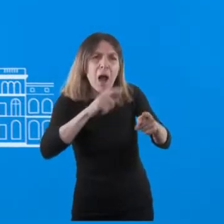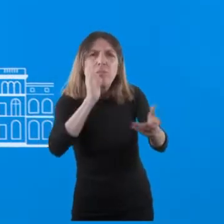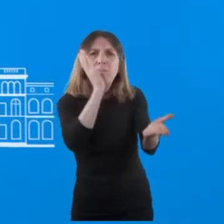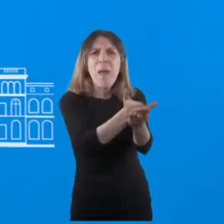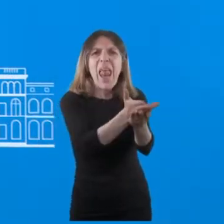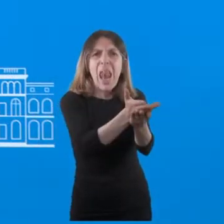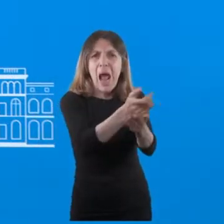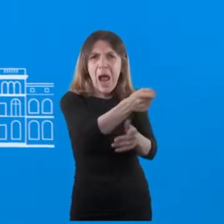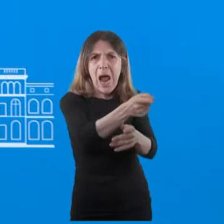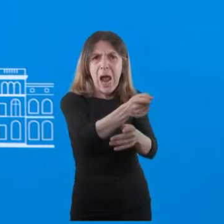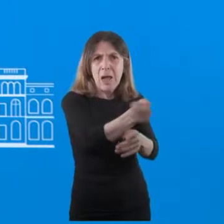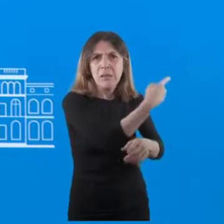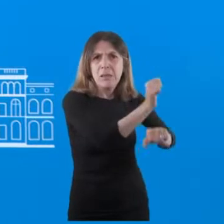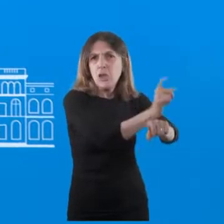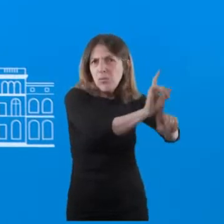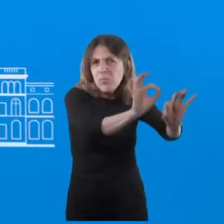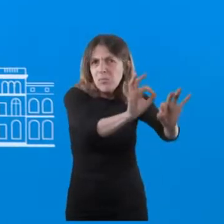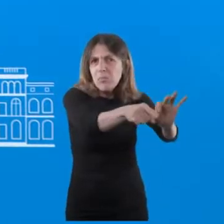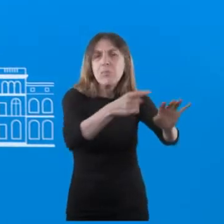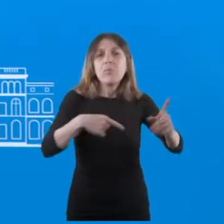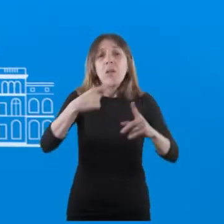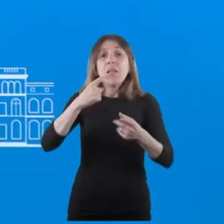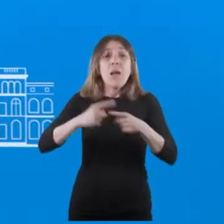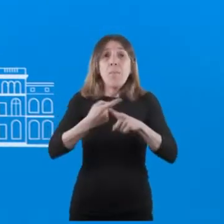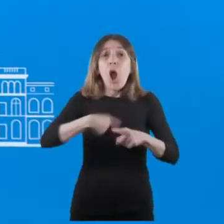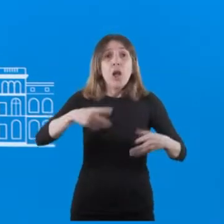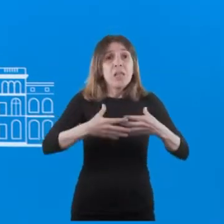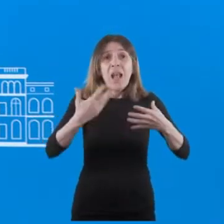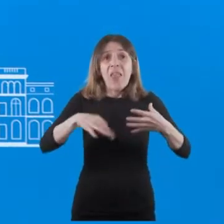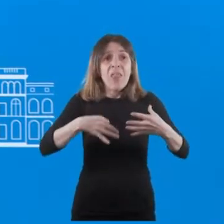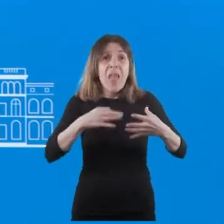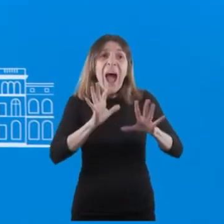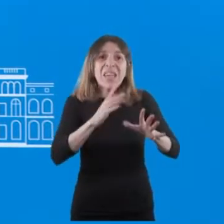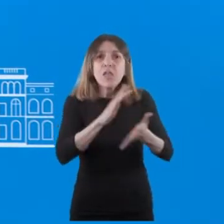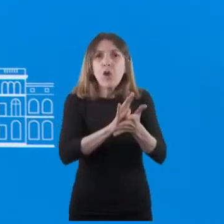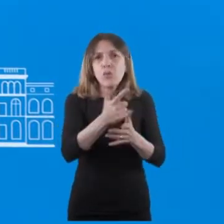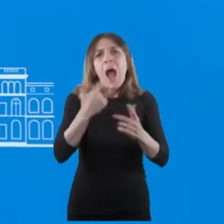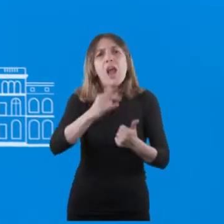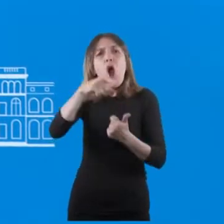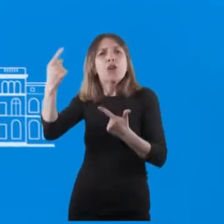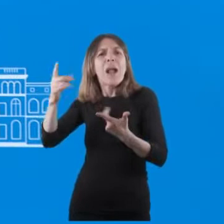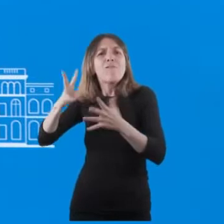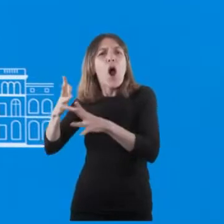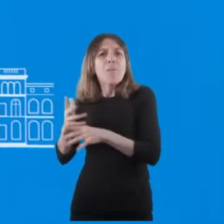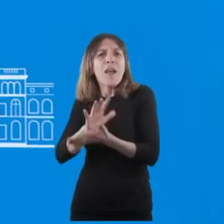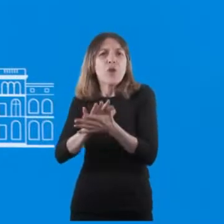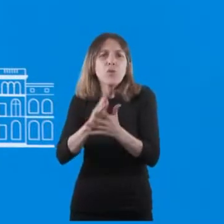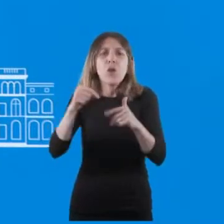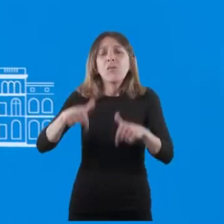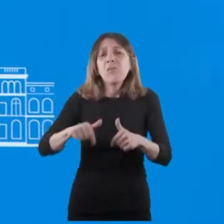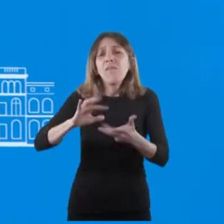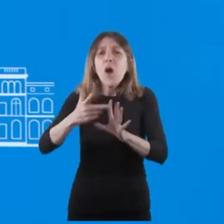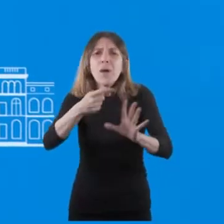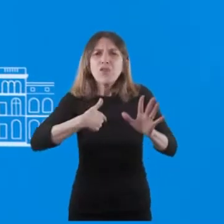recaiga sobre ellos, la política que puede hacer que este problema se solucione. Después son diferentes opciones que van tomando y en este caso es una opción que si no